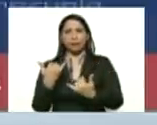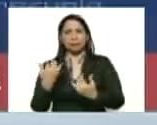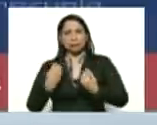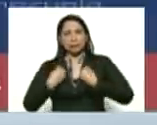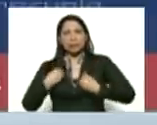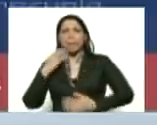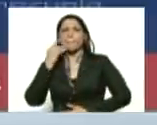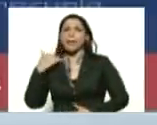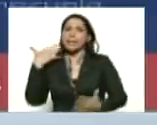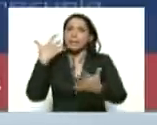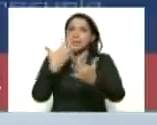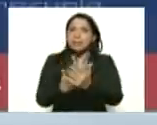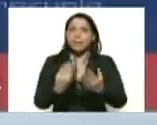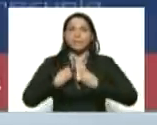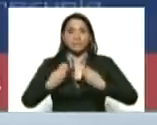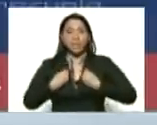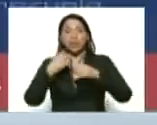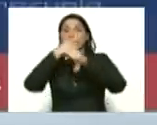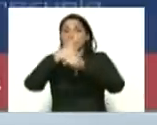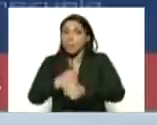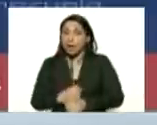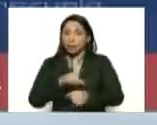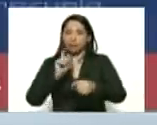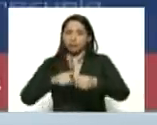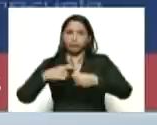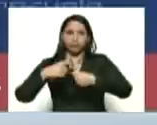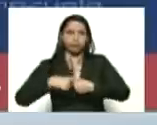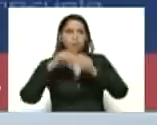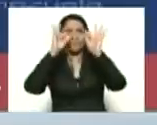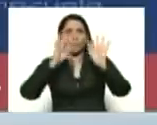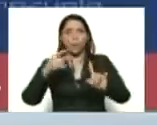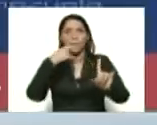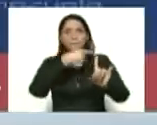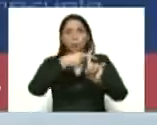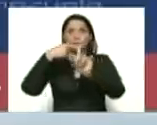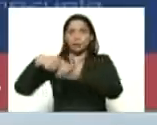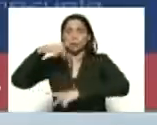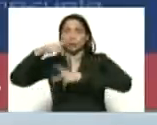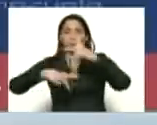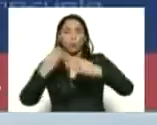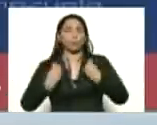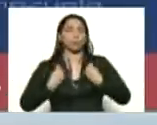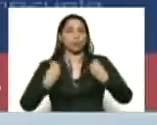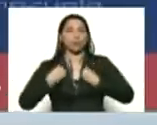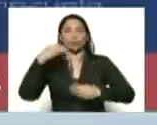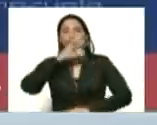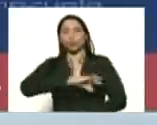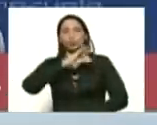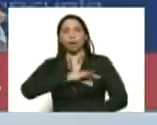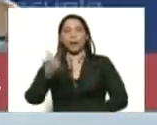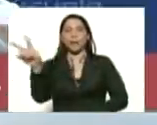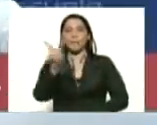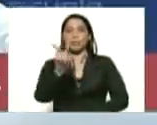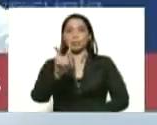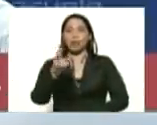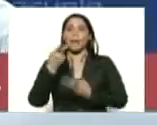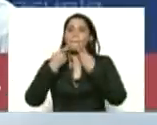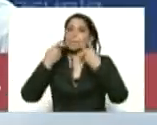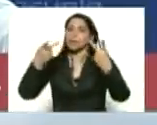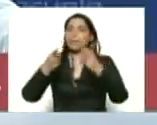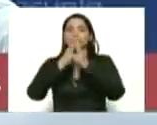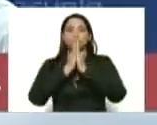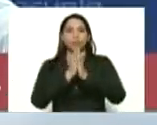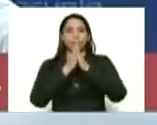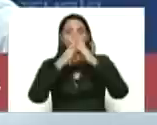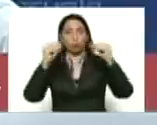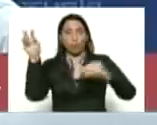y espero que se incorporen de manera positiva y productiva a la vida social de Venezuela ese es mi mensaje a